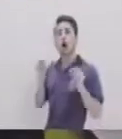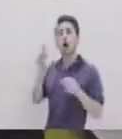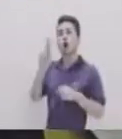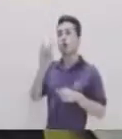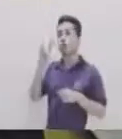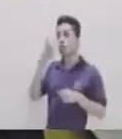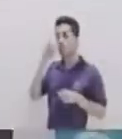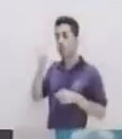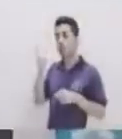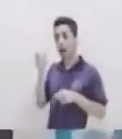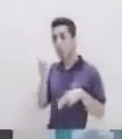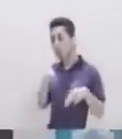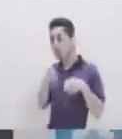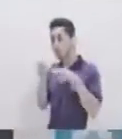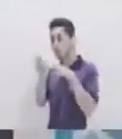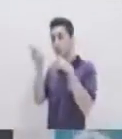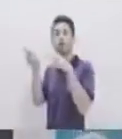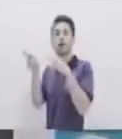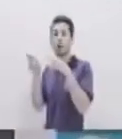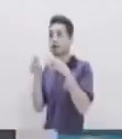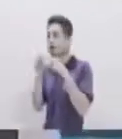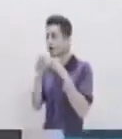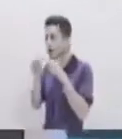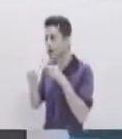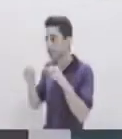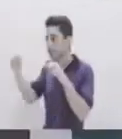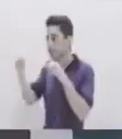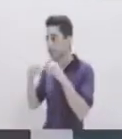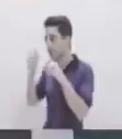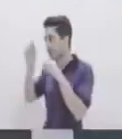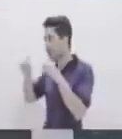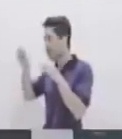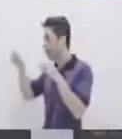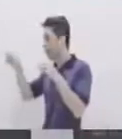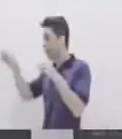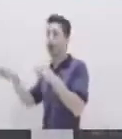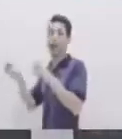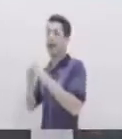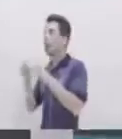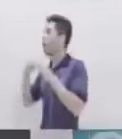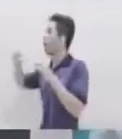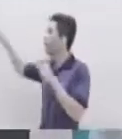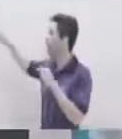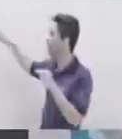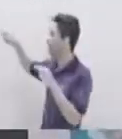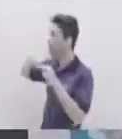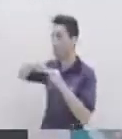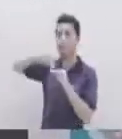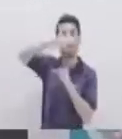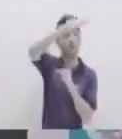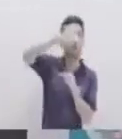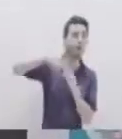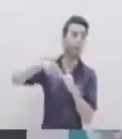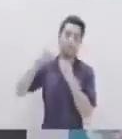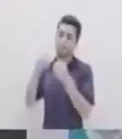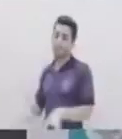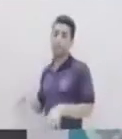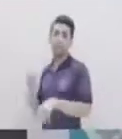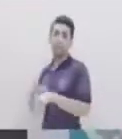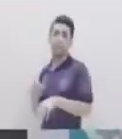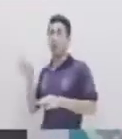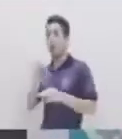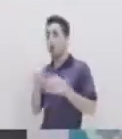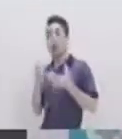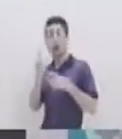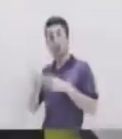los productos Y hacer una ruta Idónea Para no tener que regresar A puntos Y perder tiempo importante O que se